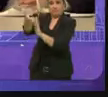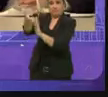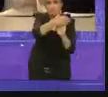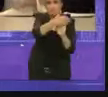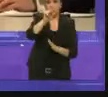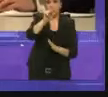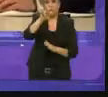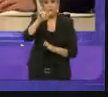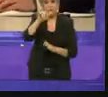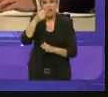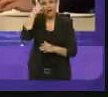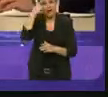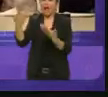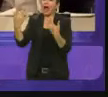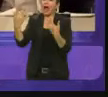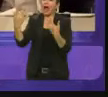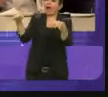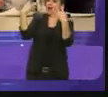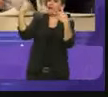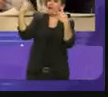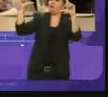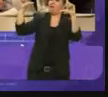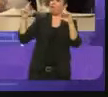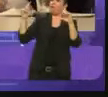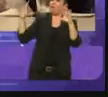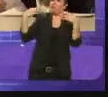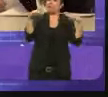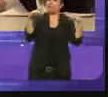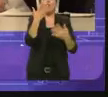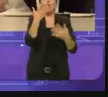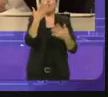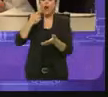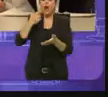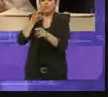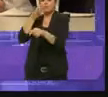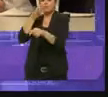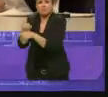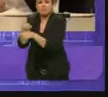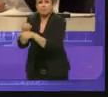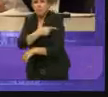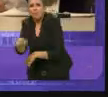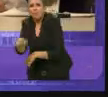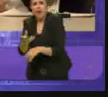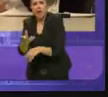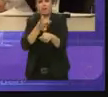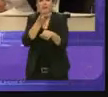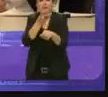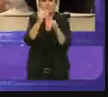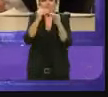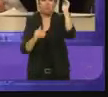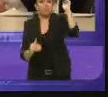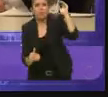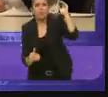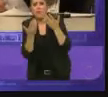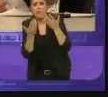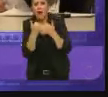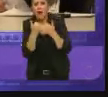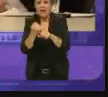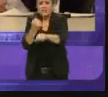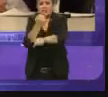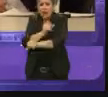tomarse la foto. No se corrigió la pobreza, no se corrigió la desigualdad. La gente en Iztapalapa me lo dice.